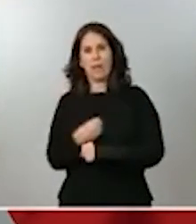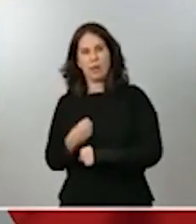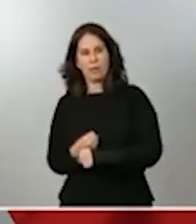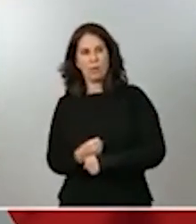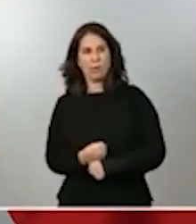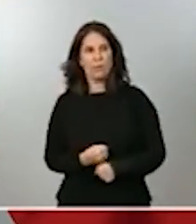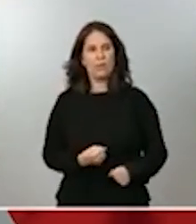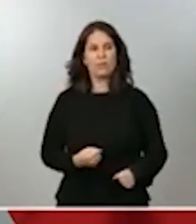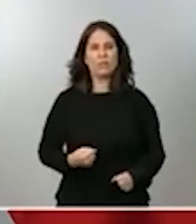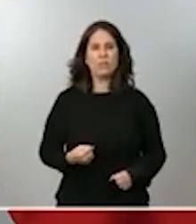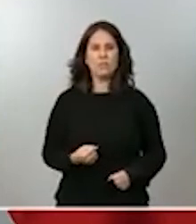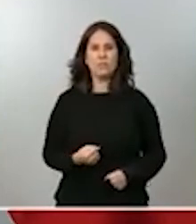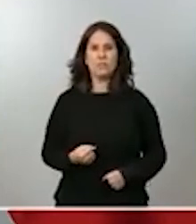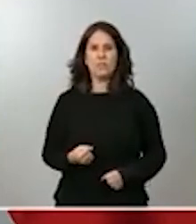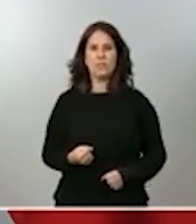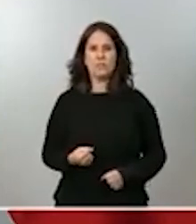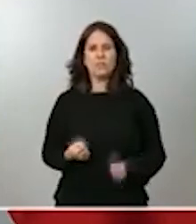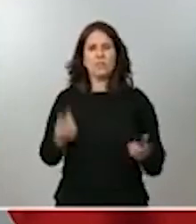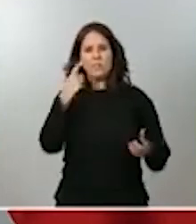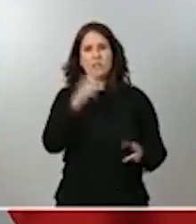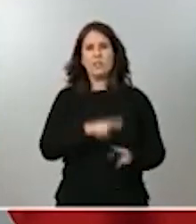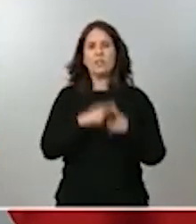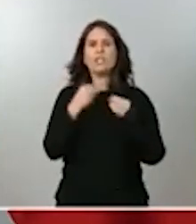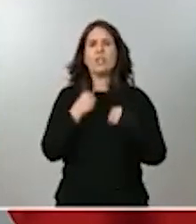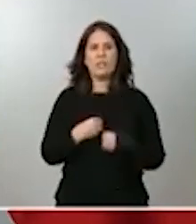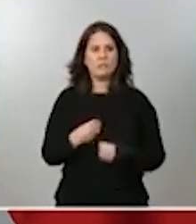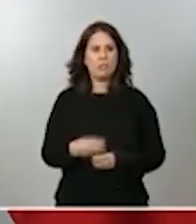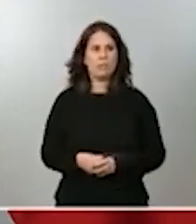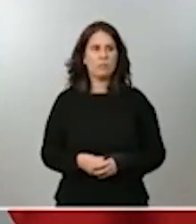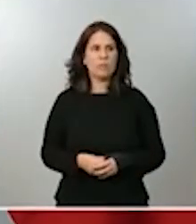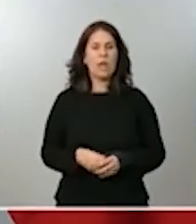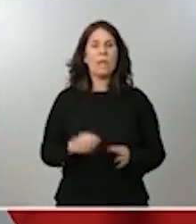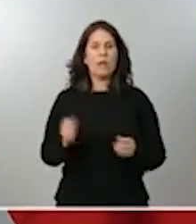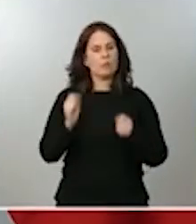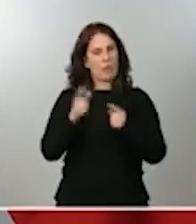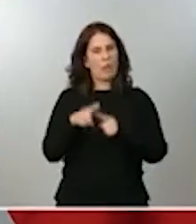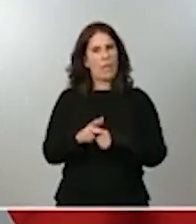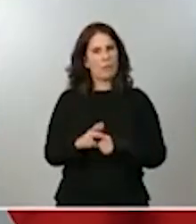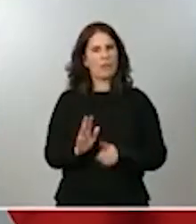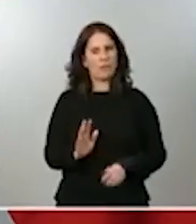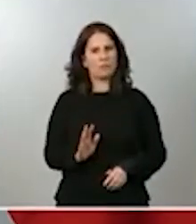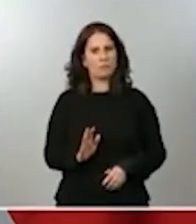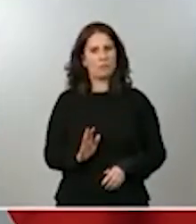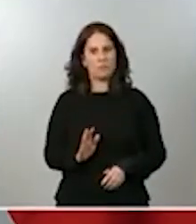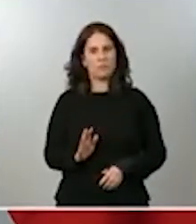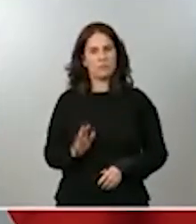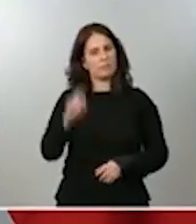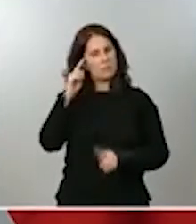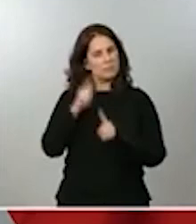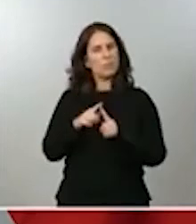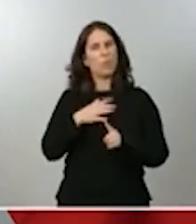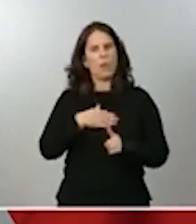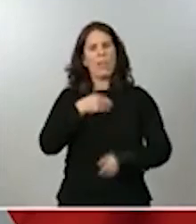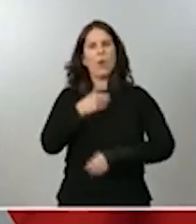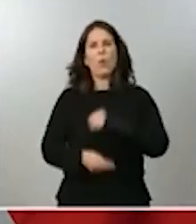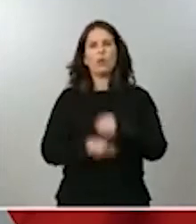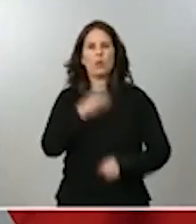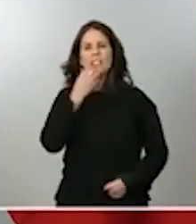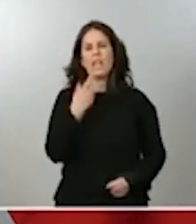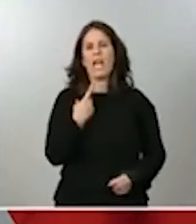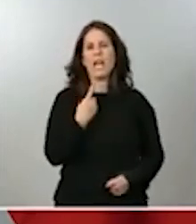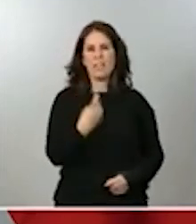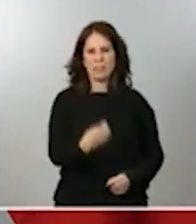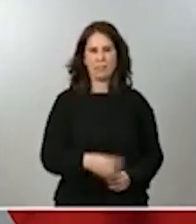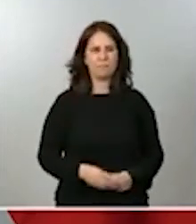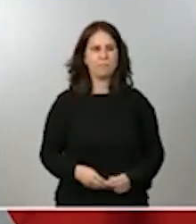en las auditorías lo mismo, pero que sepan que hemos facilitado una herramienta para que puedan acudir a la misma si así fuera menester. Y